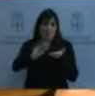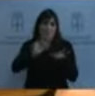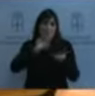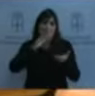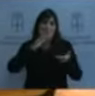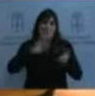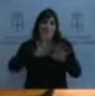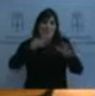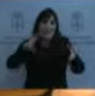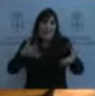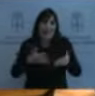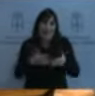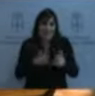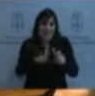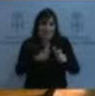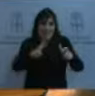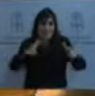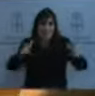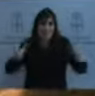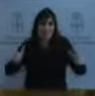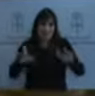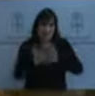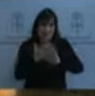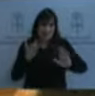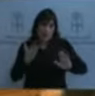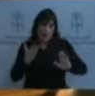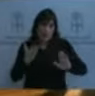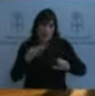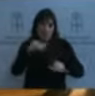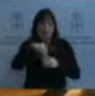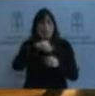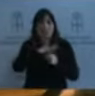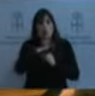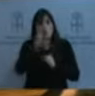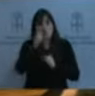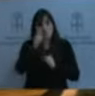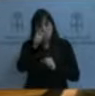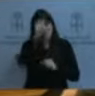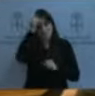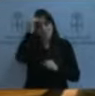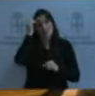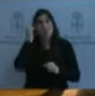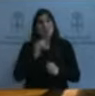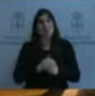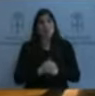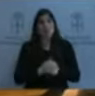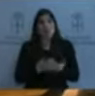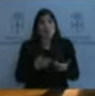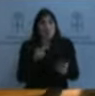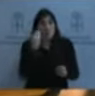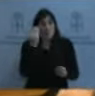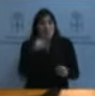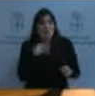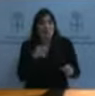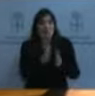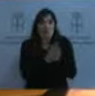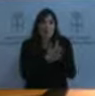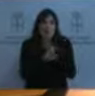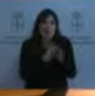la alta velocidad en el medio rural. Y yo creo que eso debe ser un incentivo para usted para que realmente